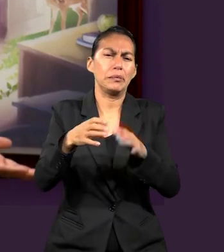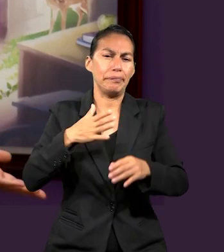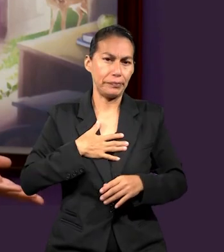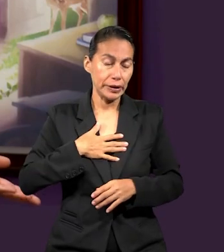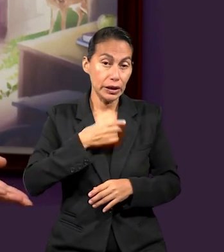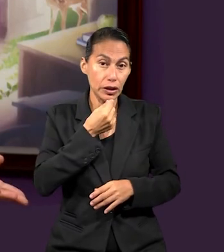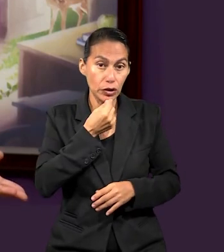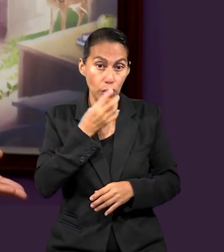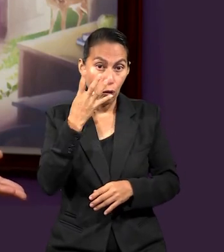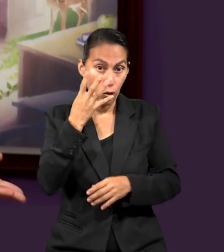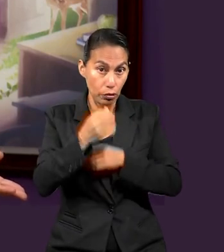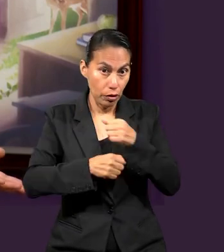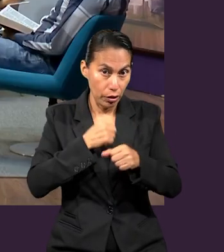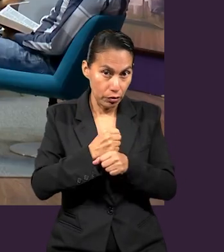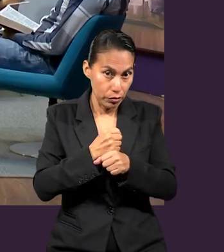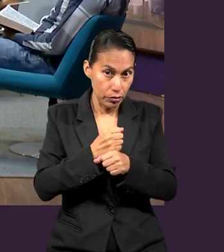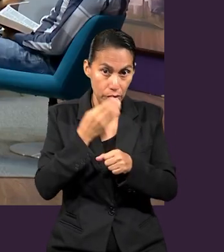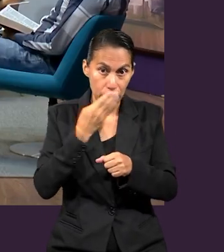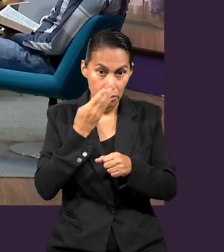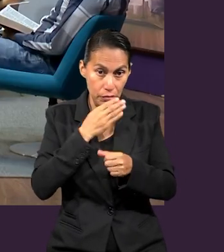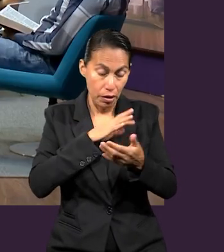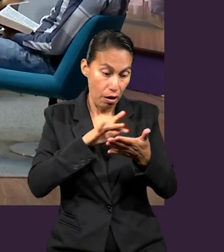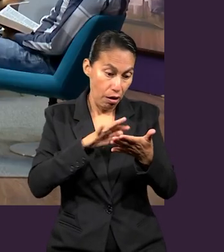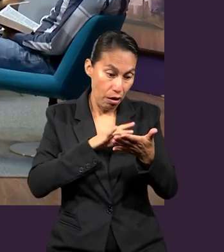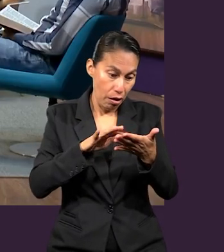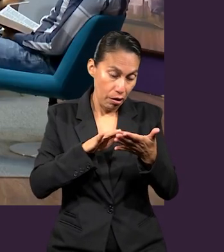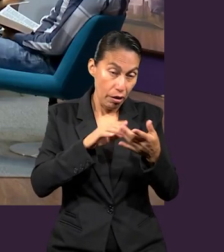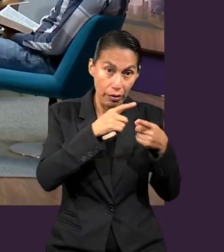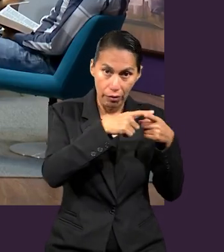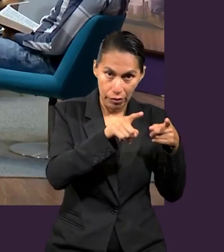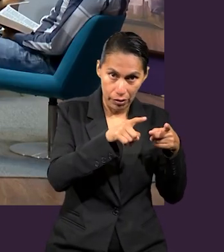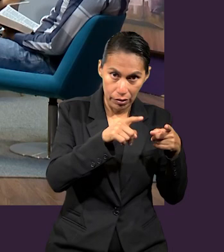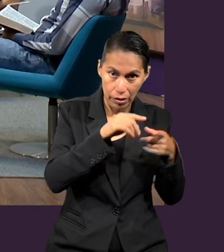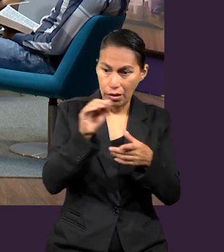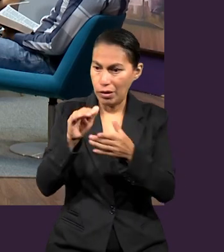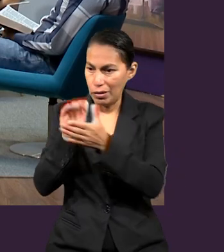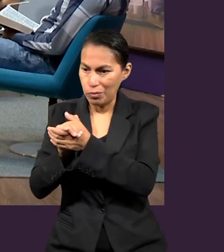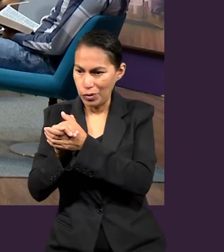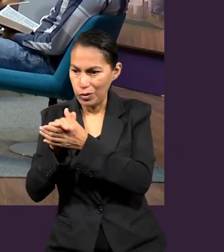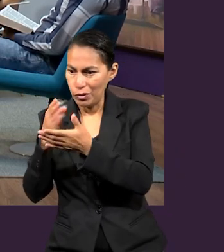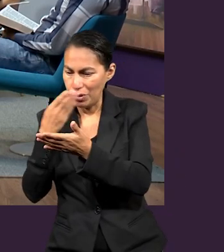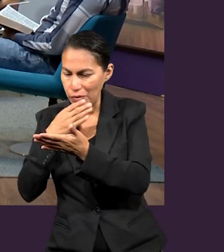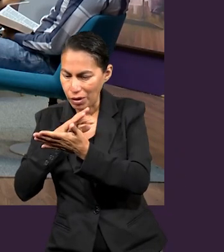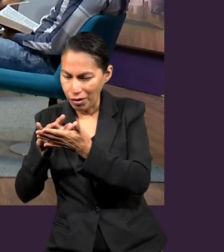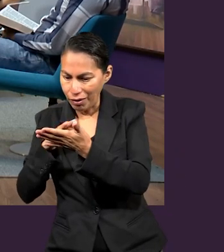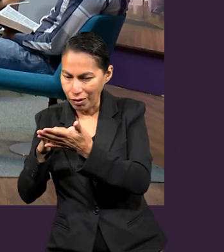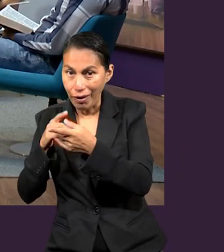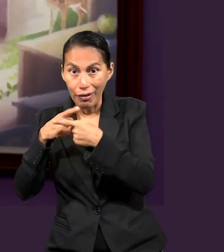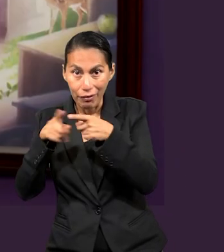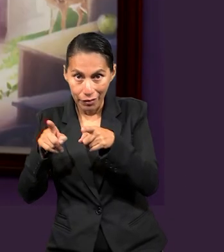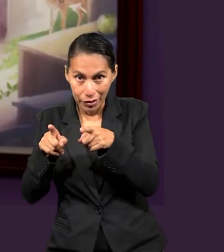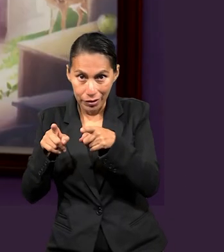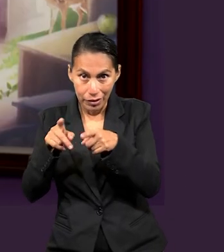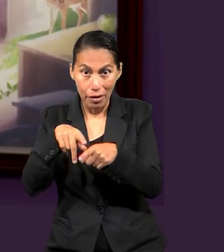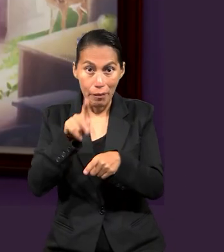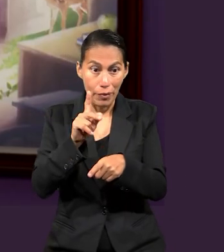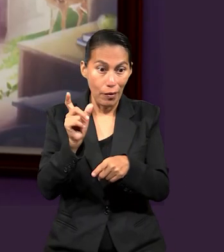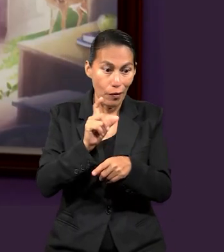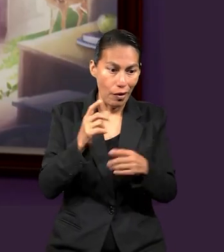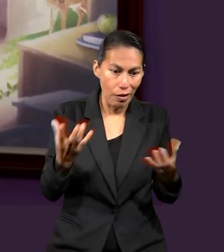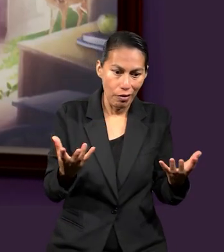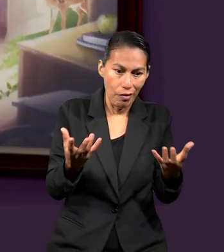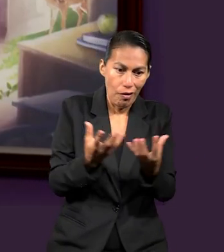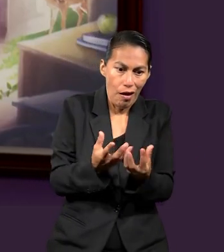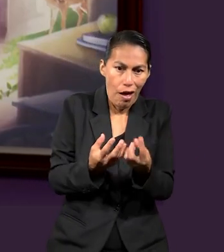mi caso tengo un niño de cuatro años y leer la Biblia con él es una cosa muy distinta que cuando la leo con mi esposo. Así que cuando estamos en ese espacio familiar para